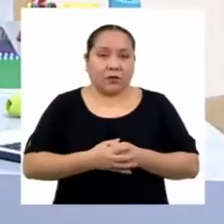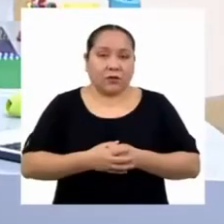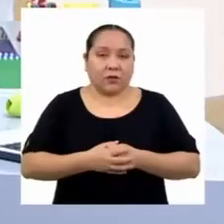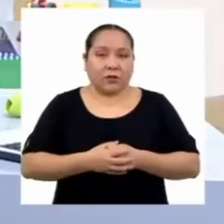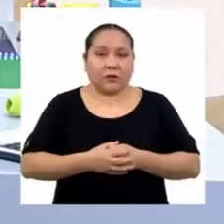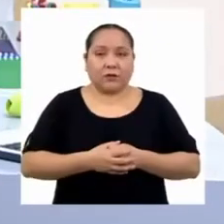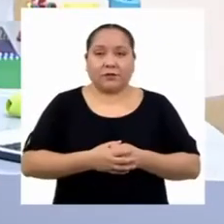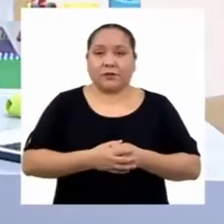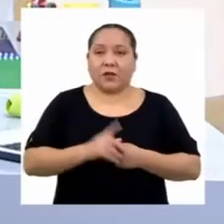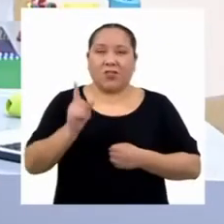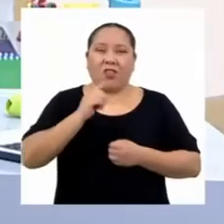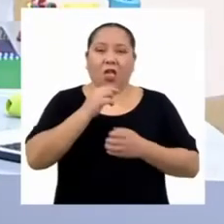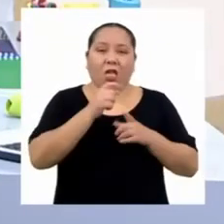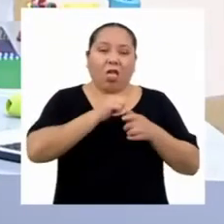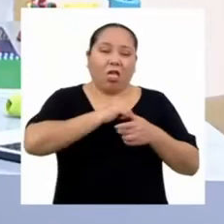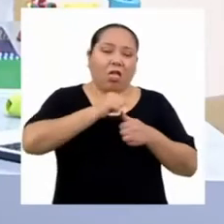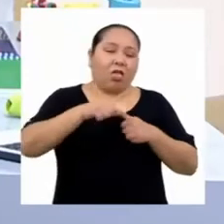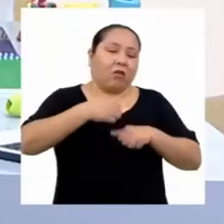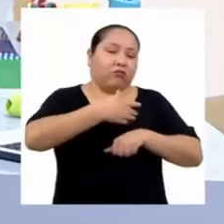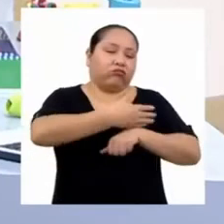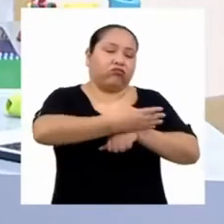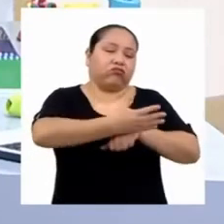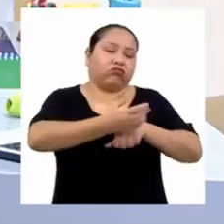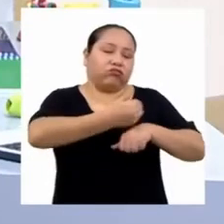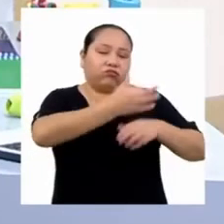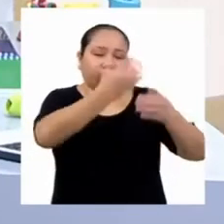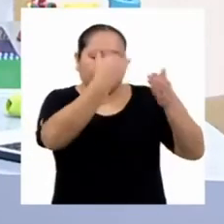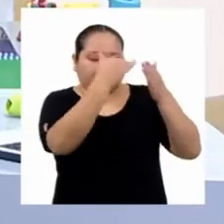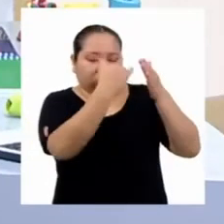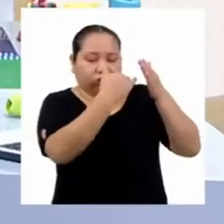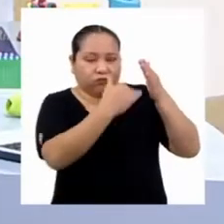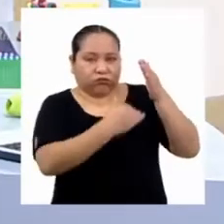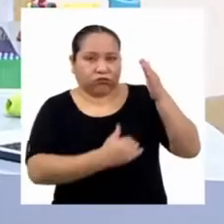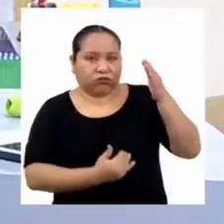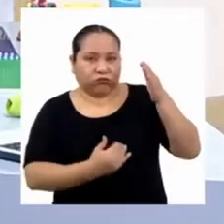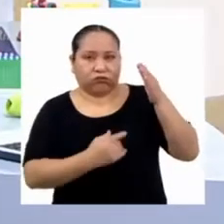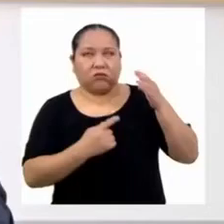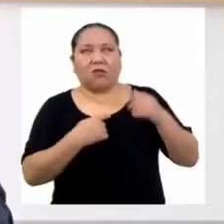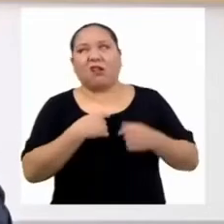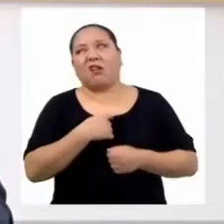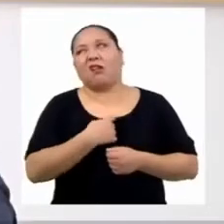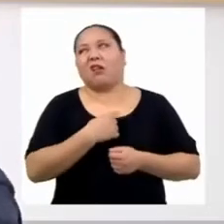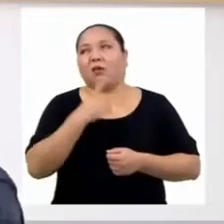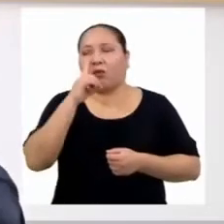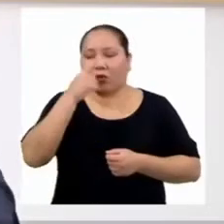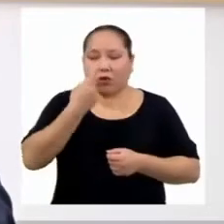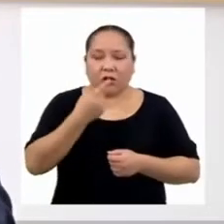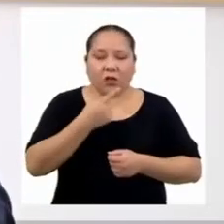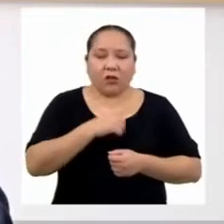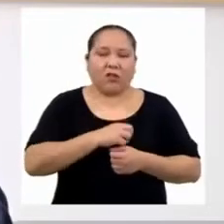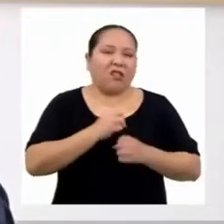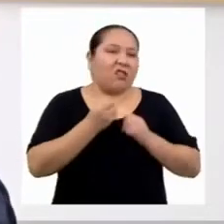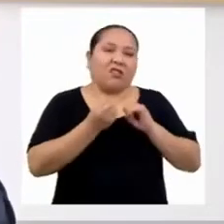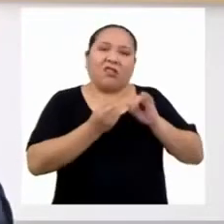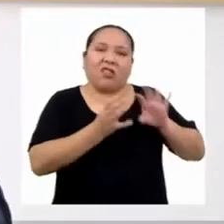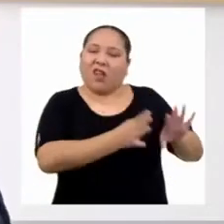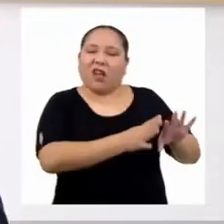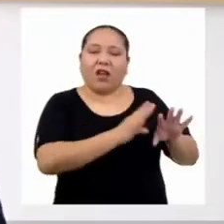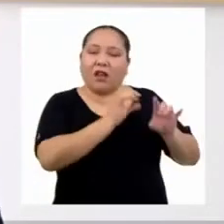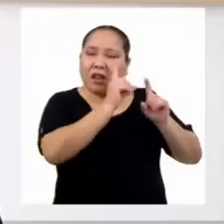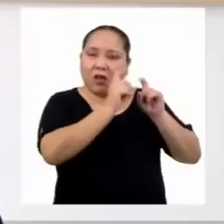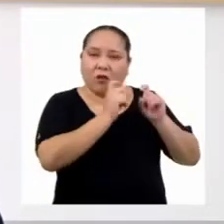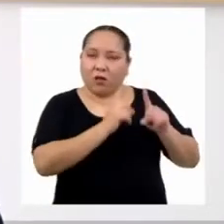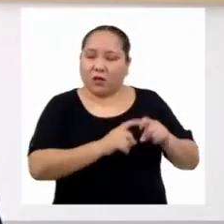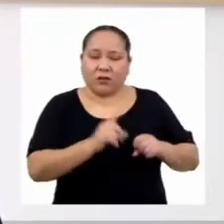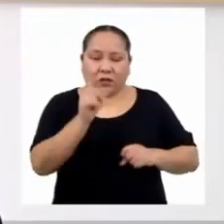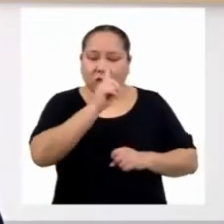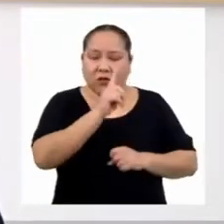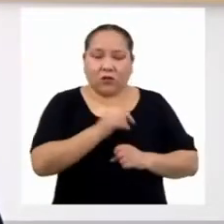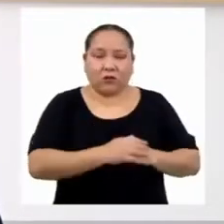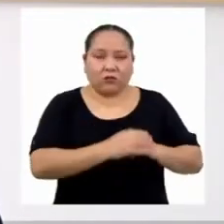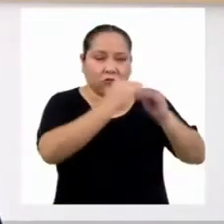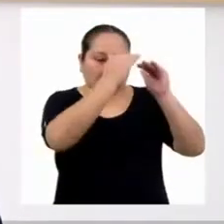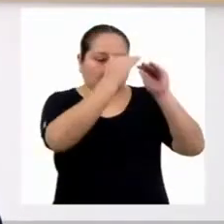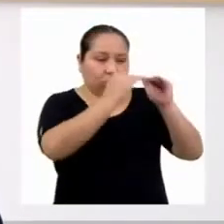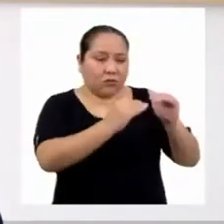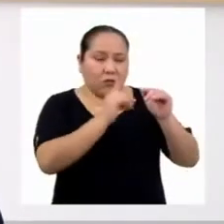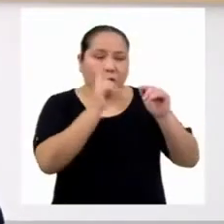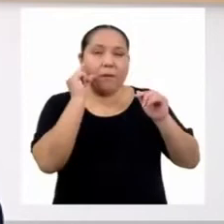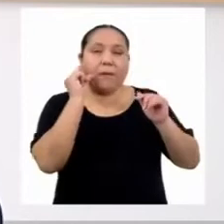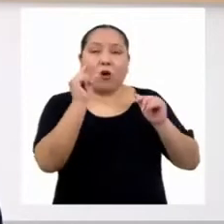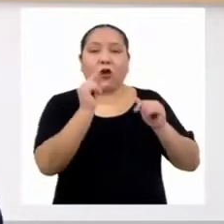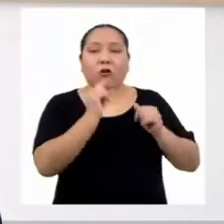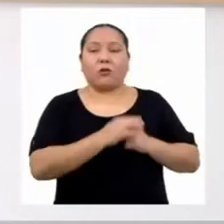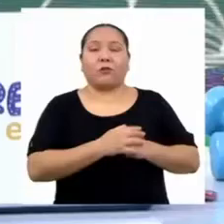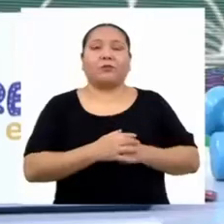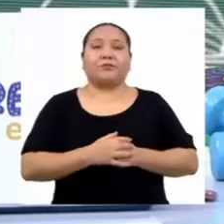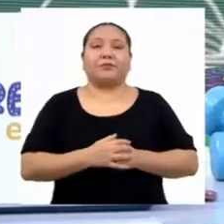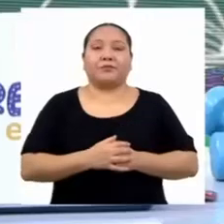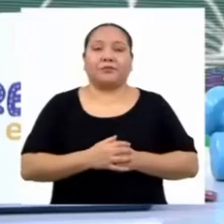Hay quien podría desanimarse de leer mucho y dejar la encuesta incompleta por eso. Bien pensado. Tengamos en cuenta la longitud de la encuesta en